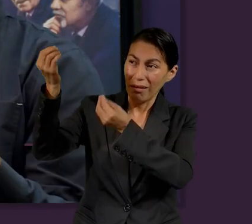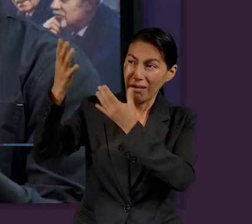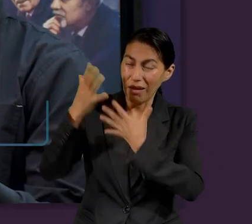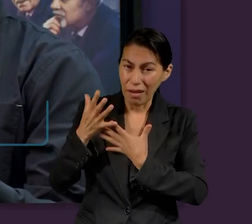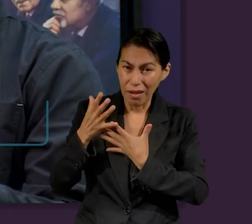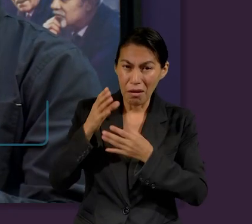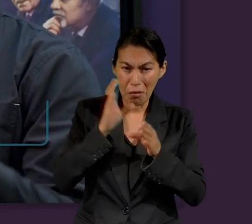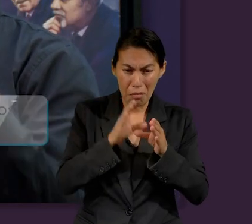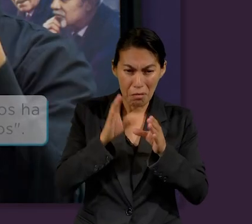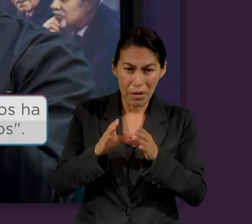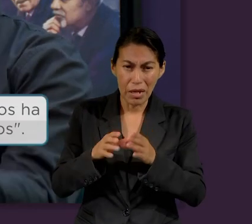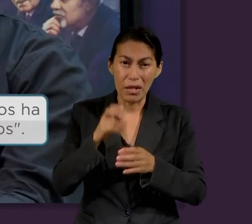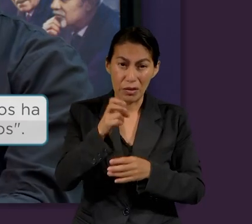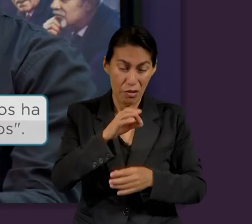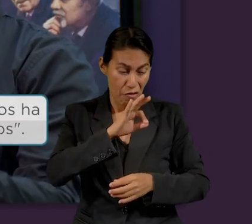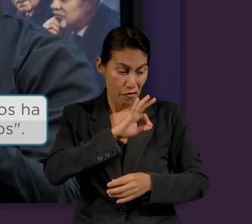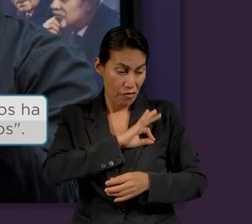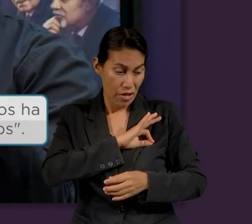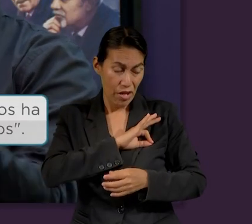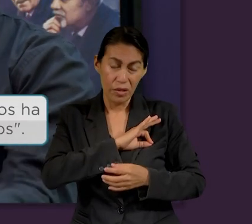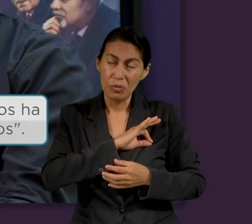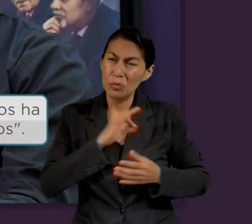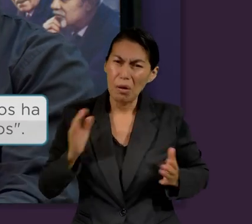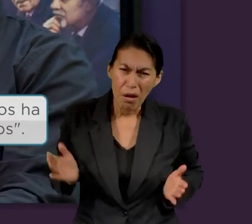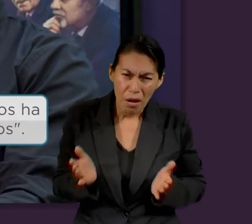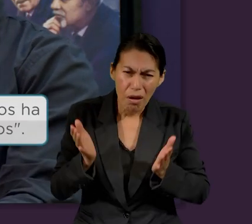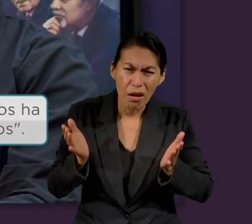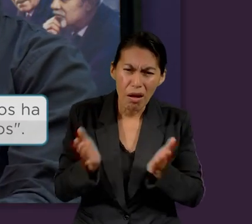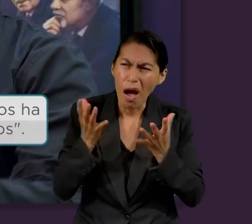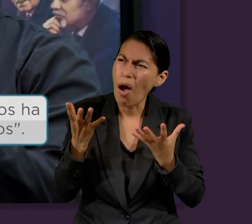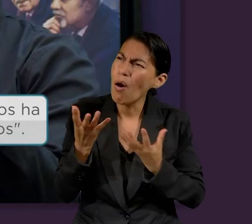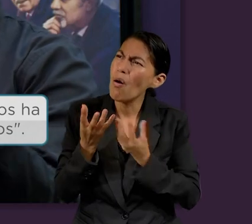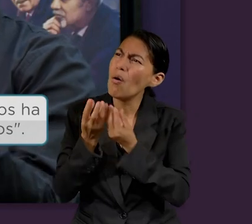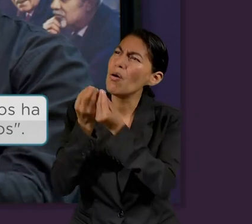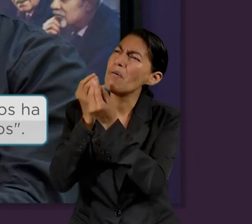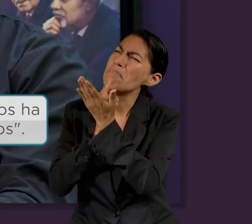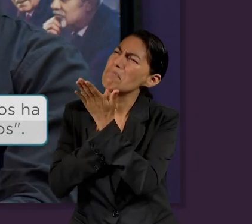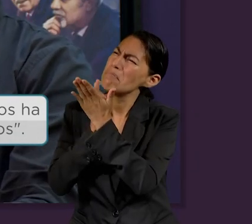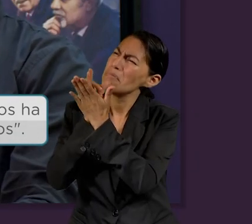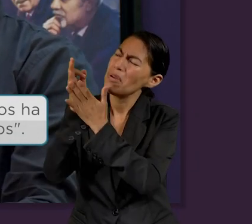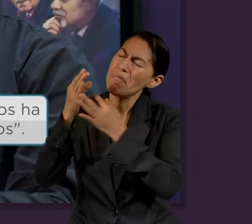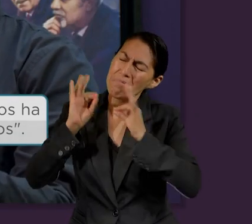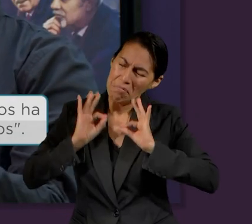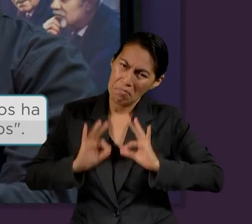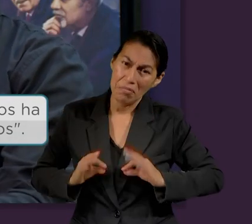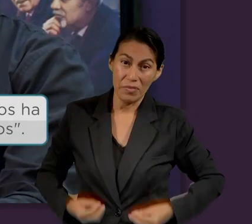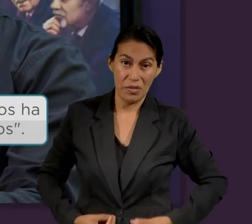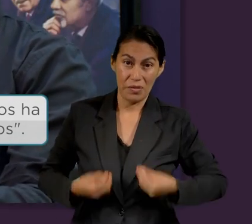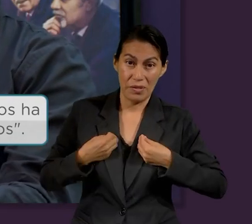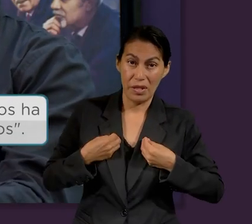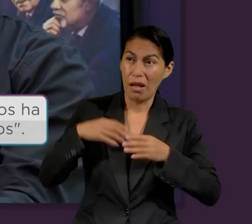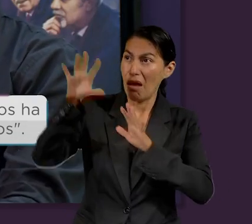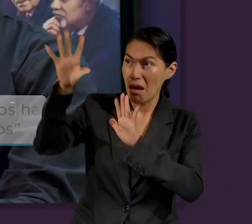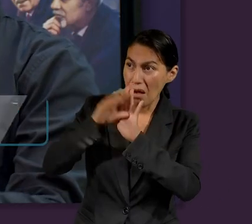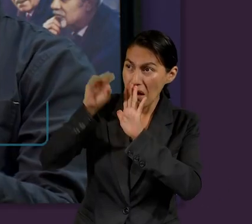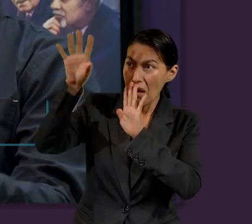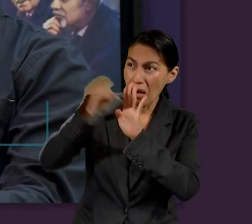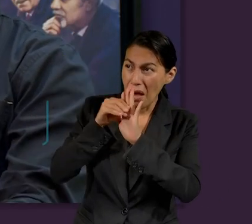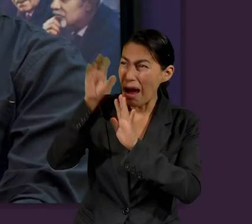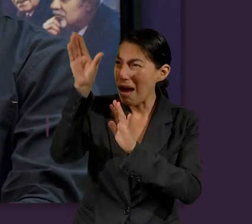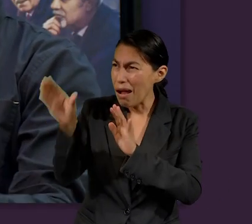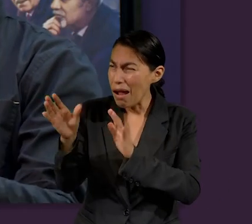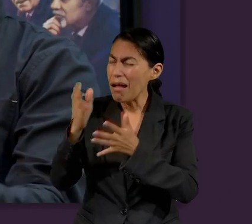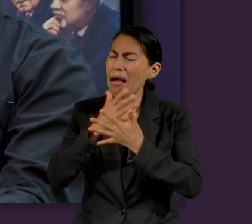por medio de esa fe ser motivados a vivir cada día como lo más cercano que podamos a la vida del Señor, en